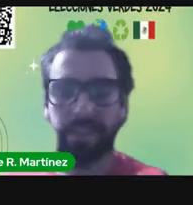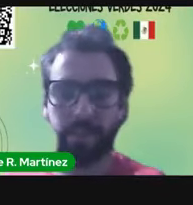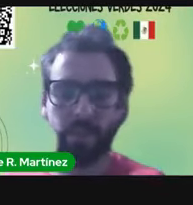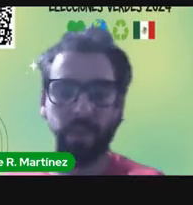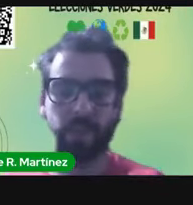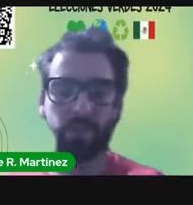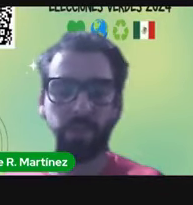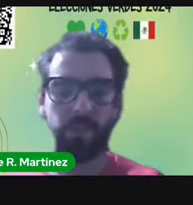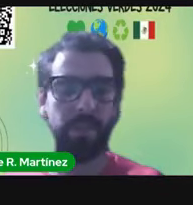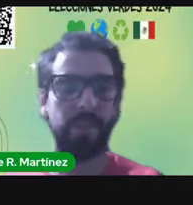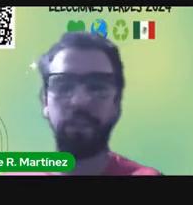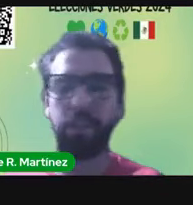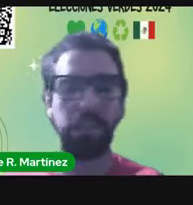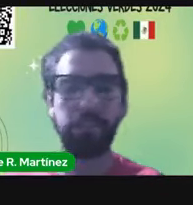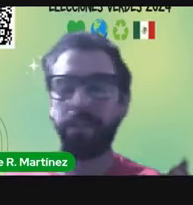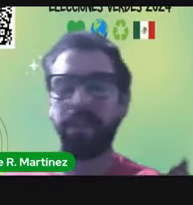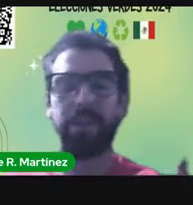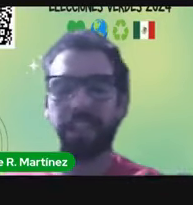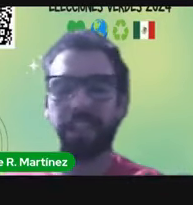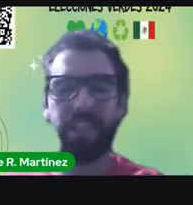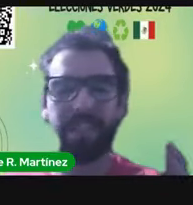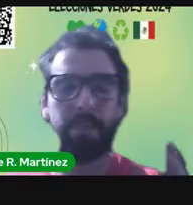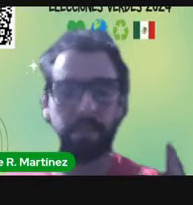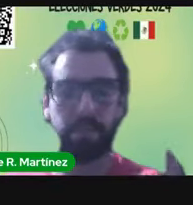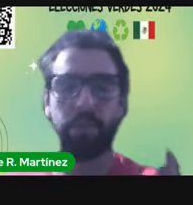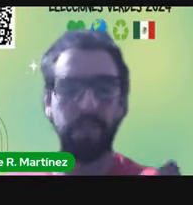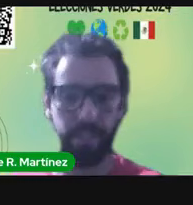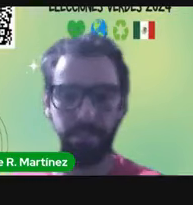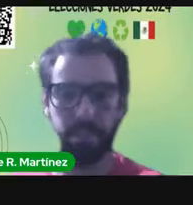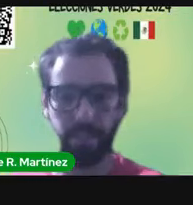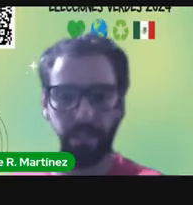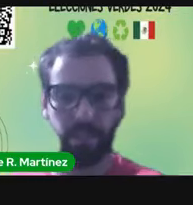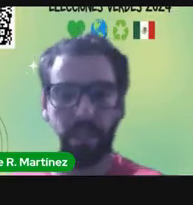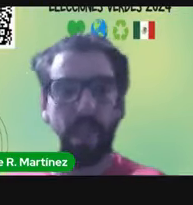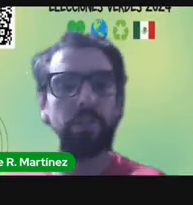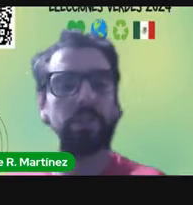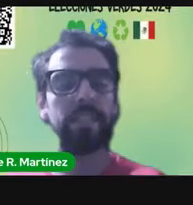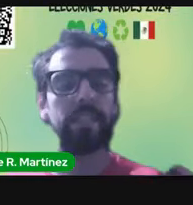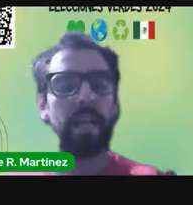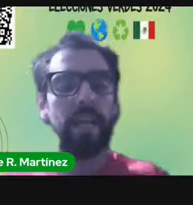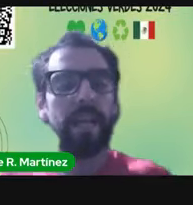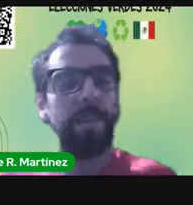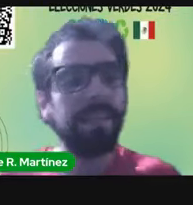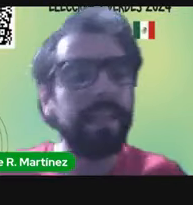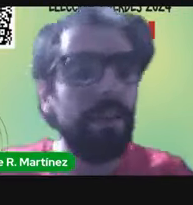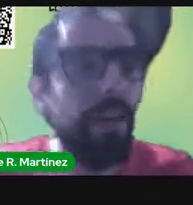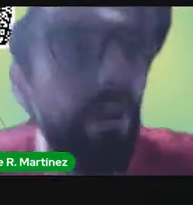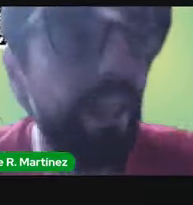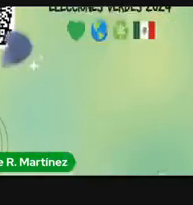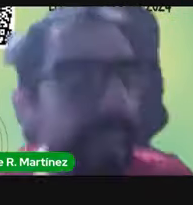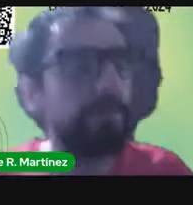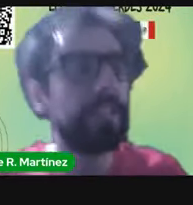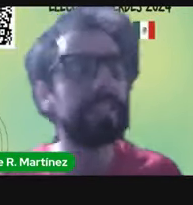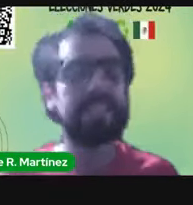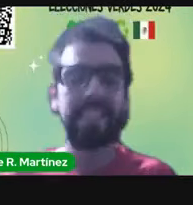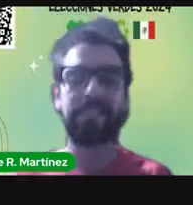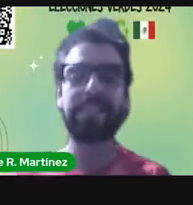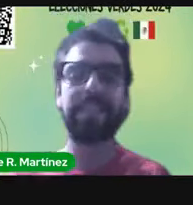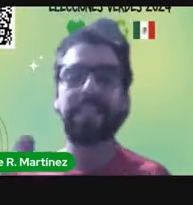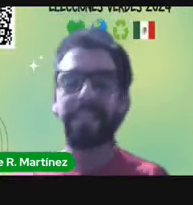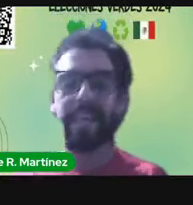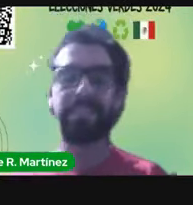están vinculados al cambio climático y fueron de los que hablaron el 80-90% del tiempo entonces realmente creo que lo que tenemos que hacer es